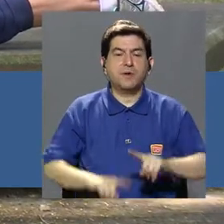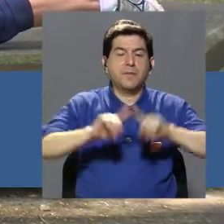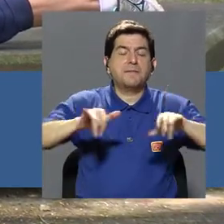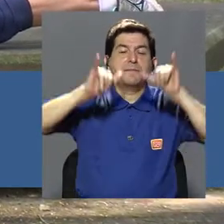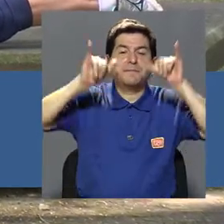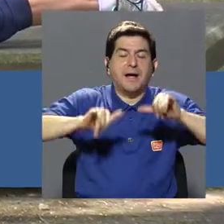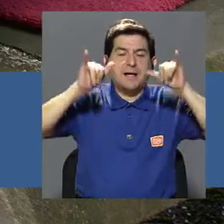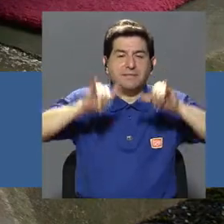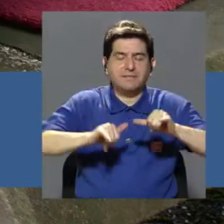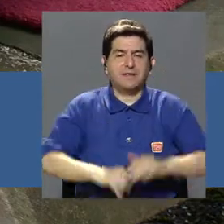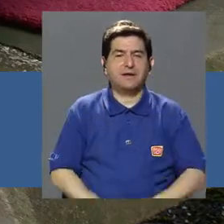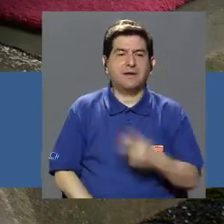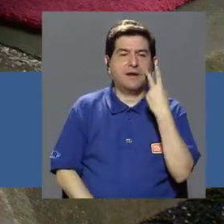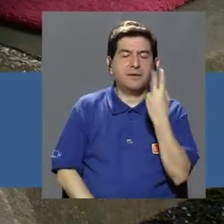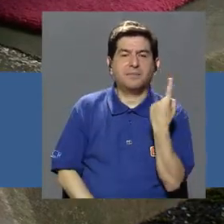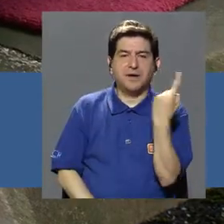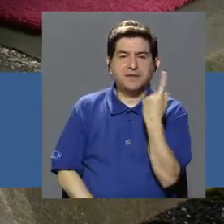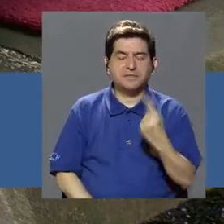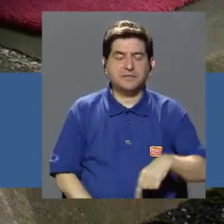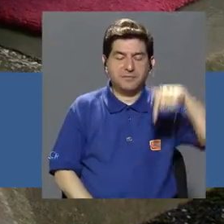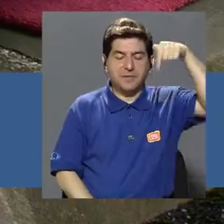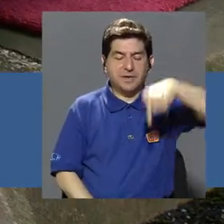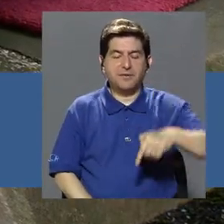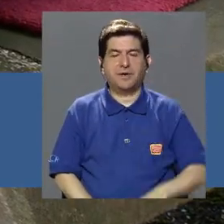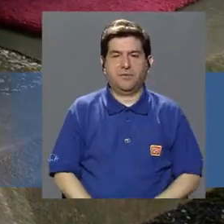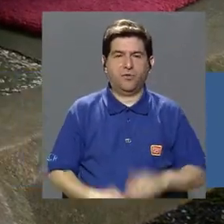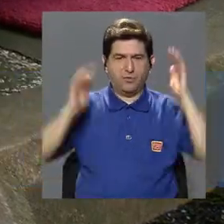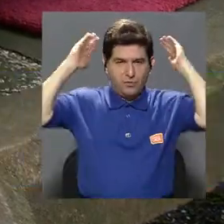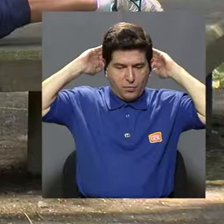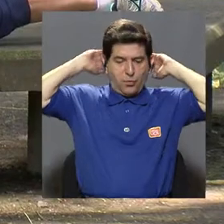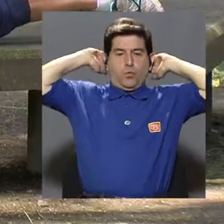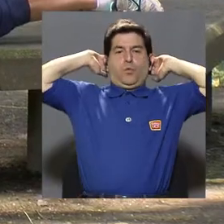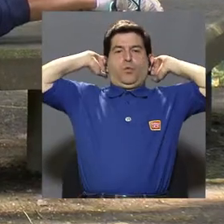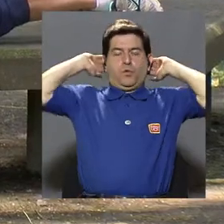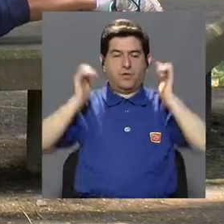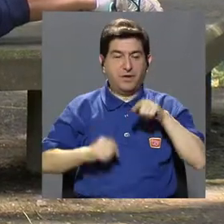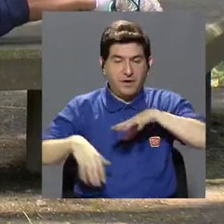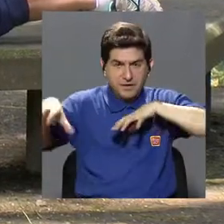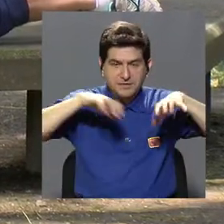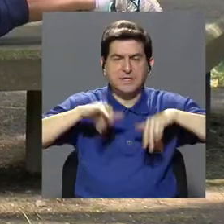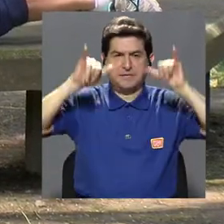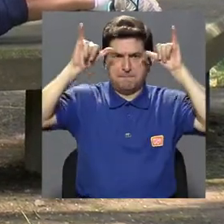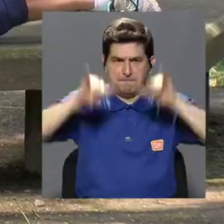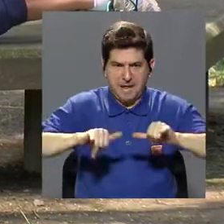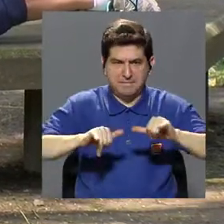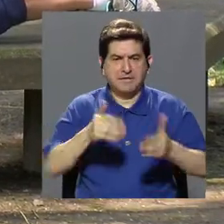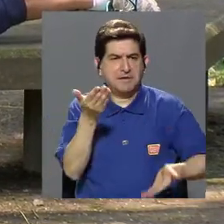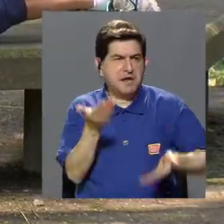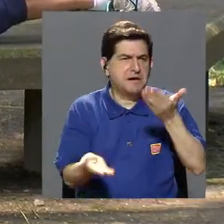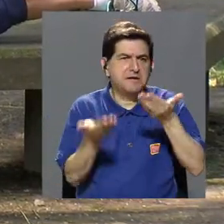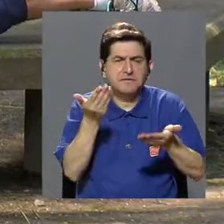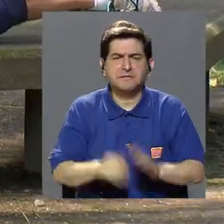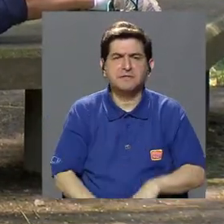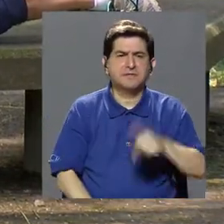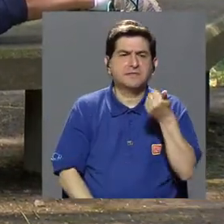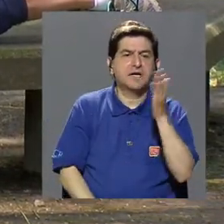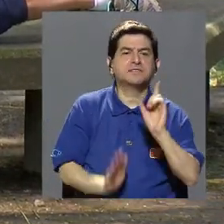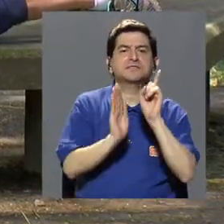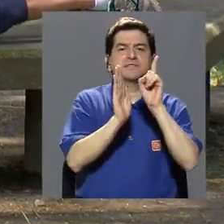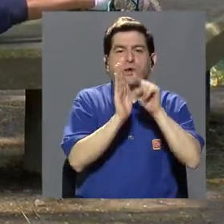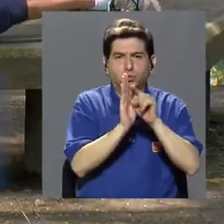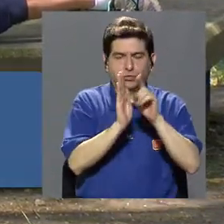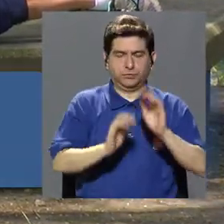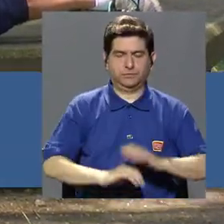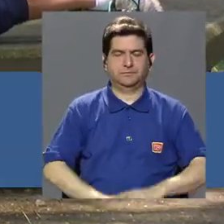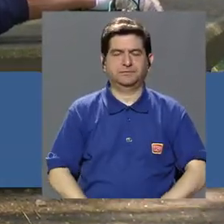pero sostenida, viendo siempre hacia abajo. Este ejercicio se puede sostener alrededor de 15